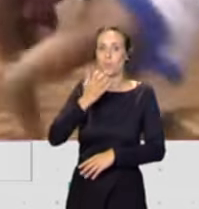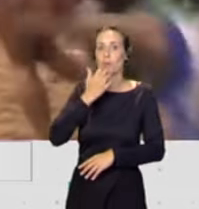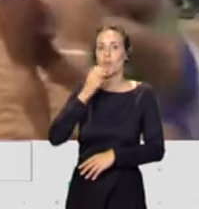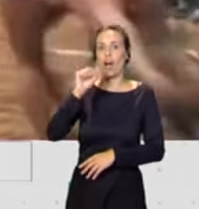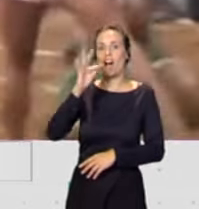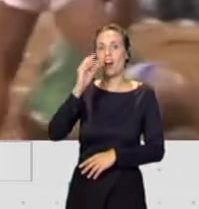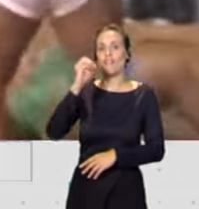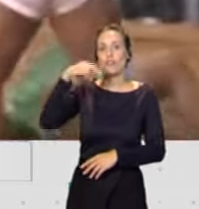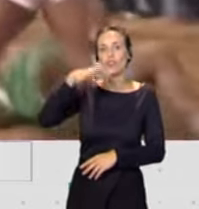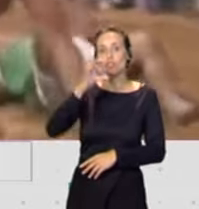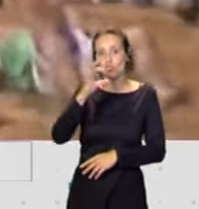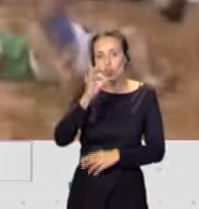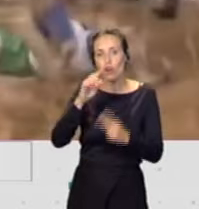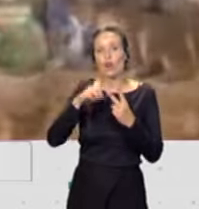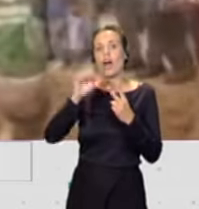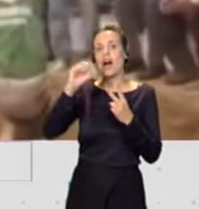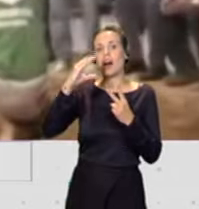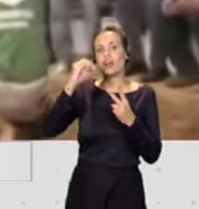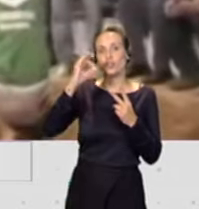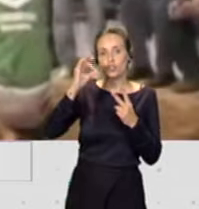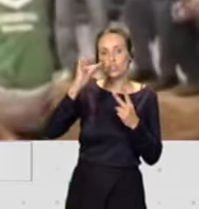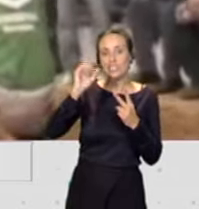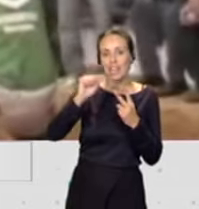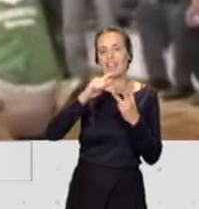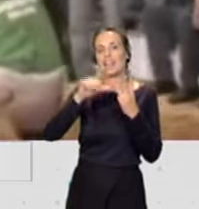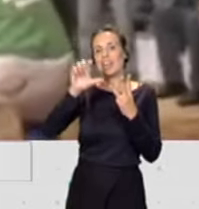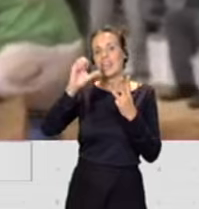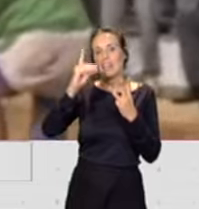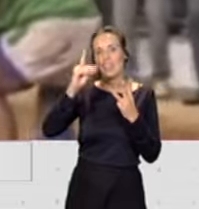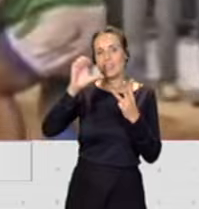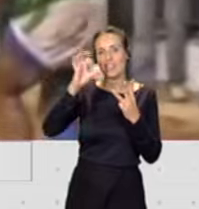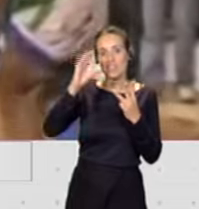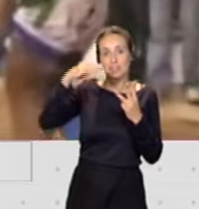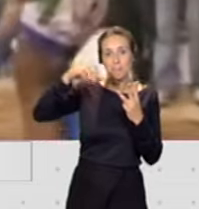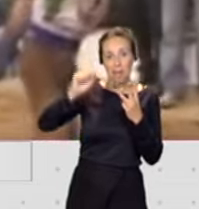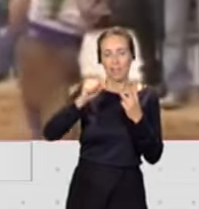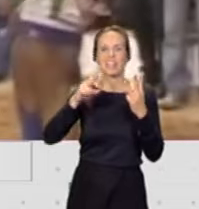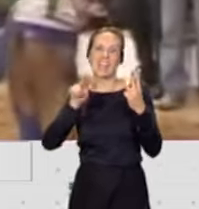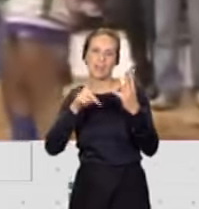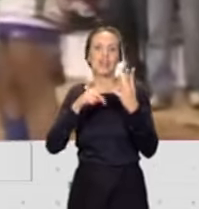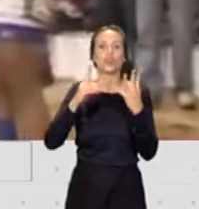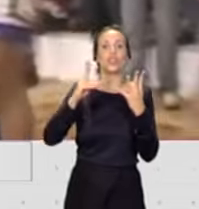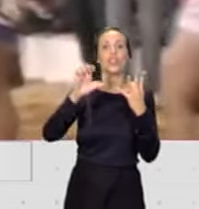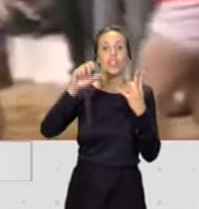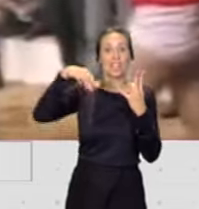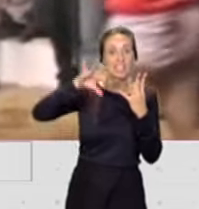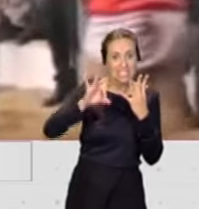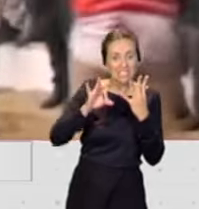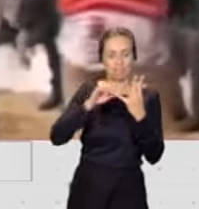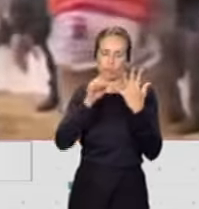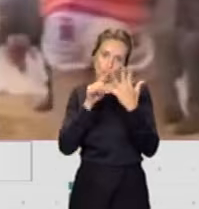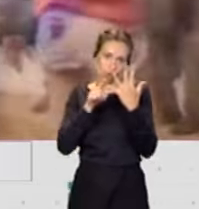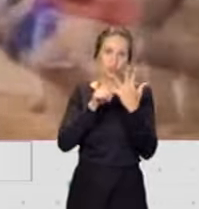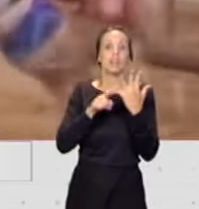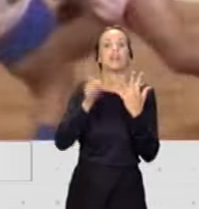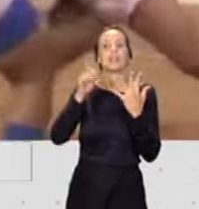Afonso, Kevin Acosta, Eusebio Ledesma, Ismael Deniz, Álvaro Deniz, luchadores y puntales de La Palma también, que eso